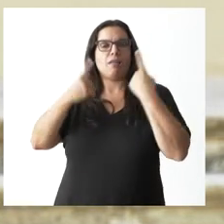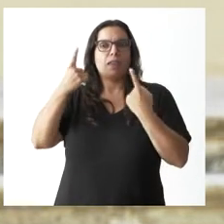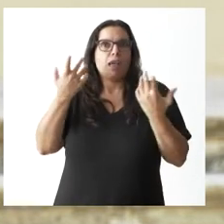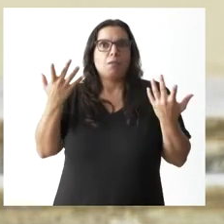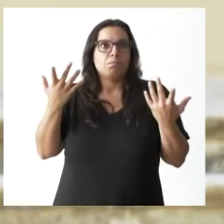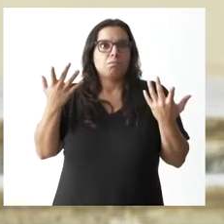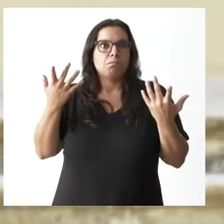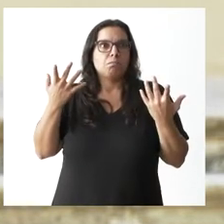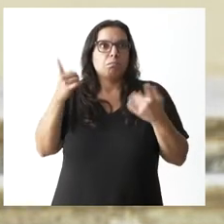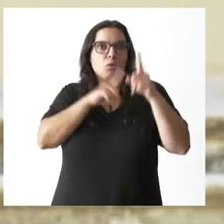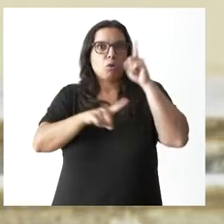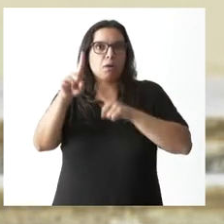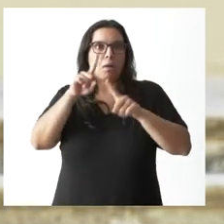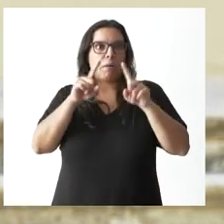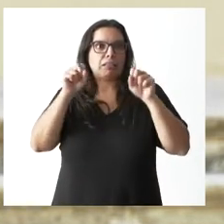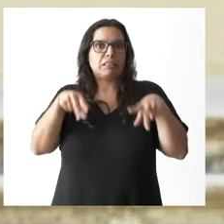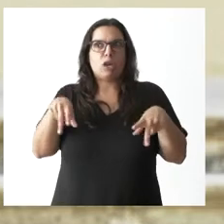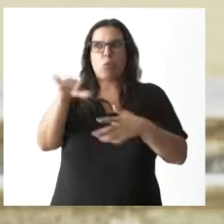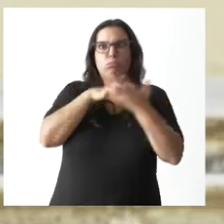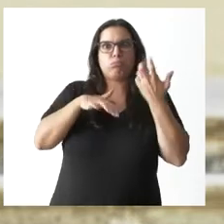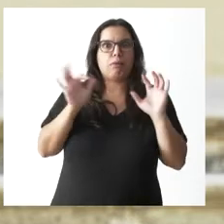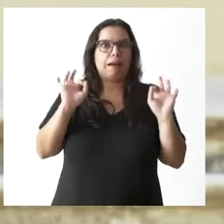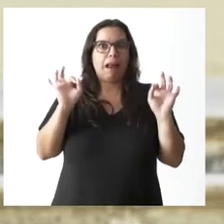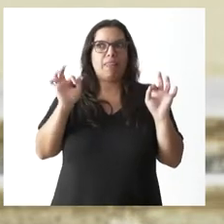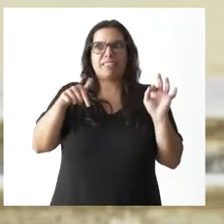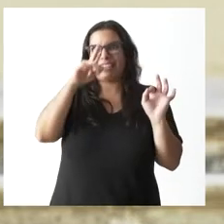una polémica de esta naturaleza.